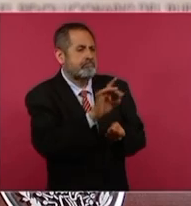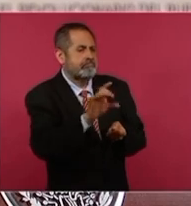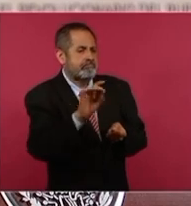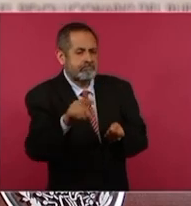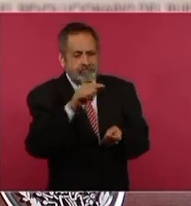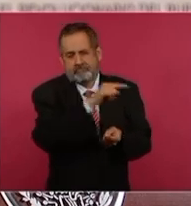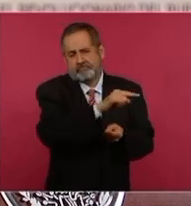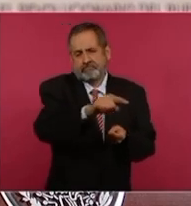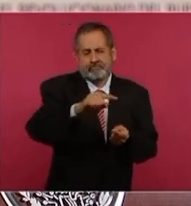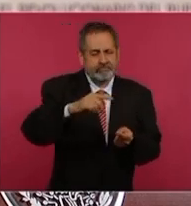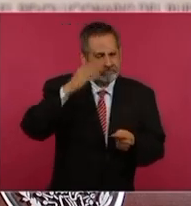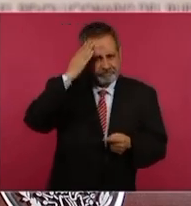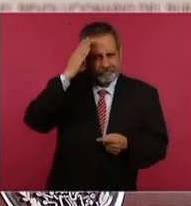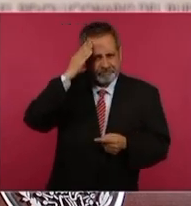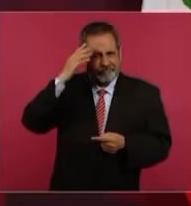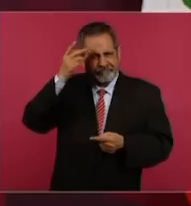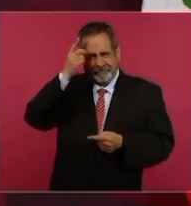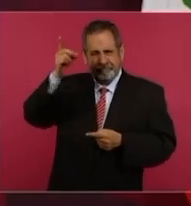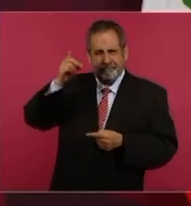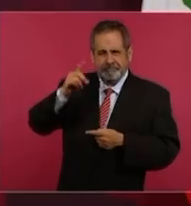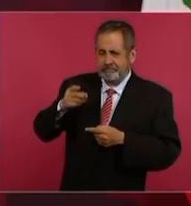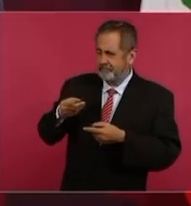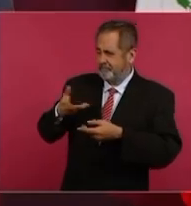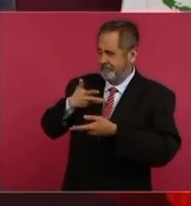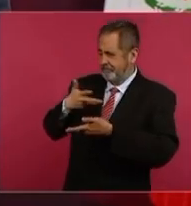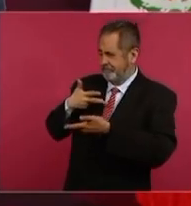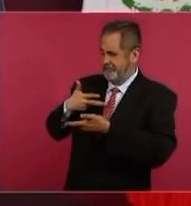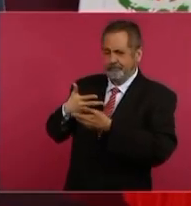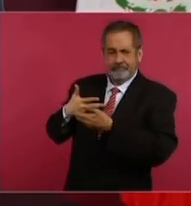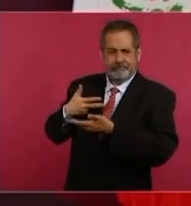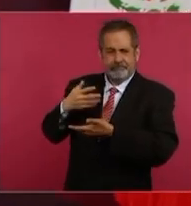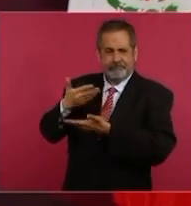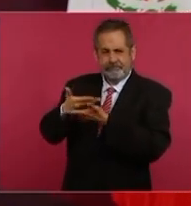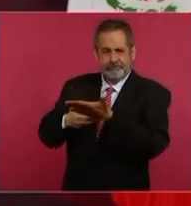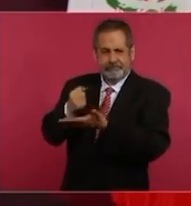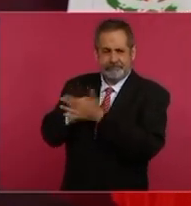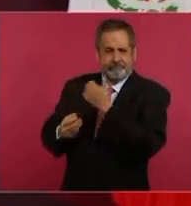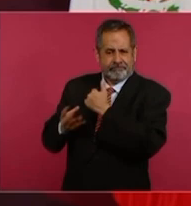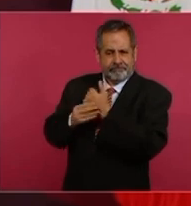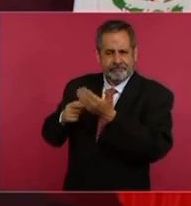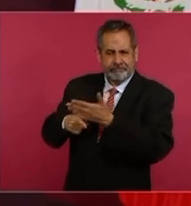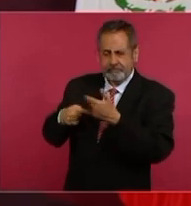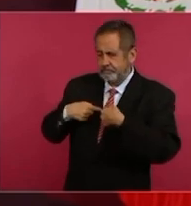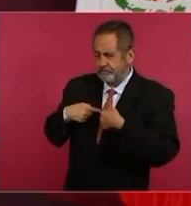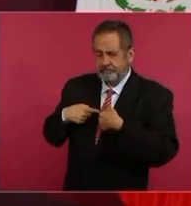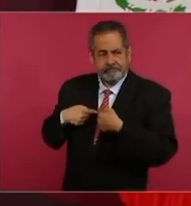concesionarios,